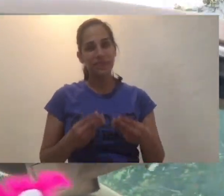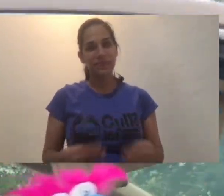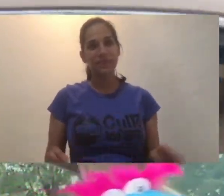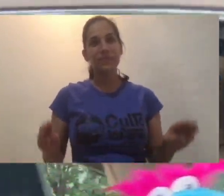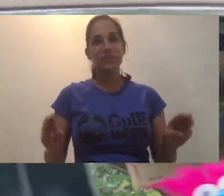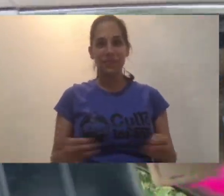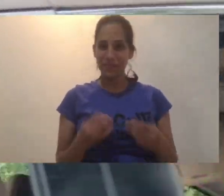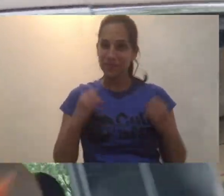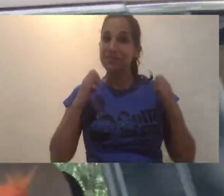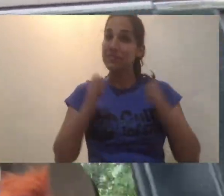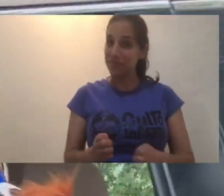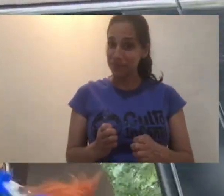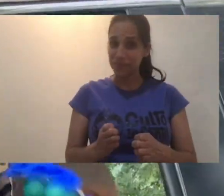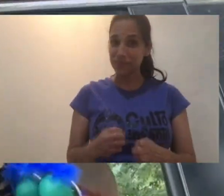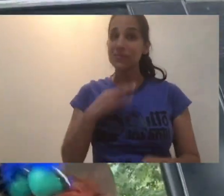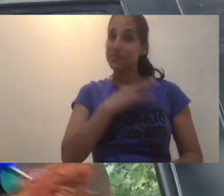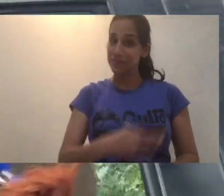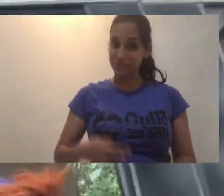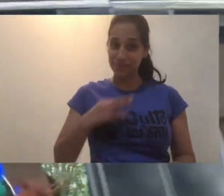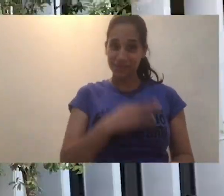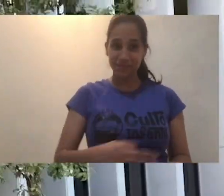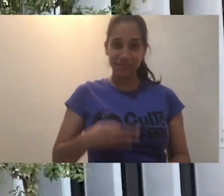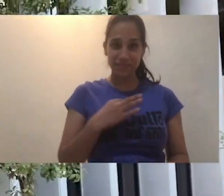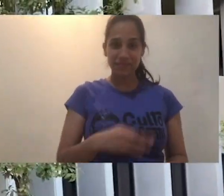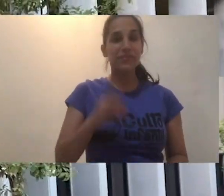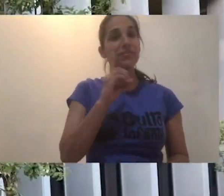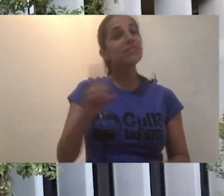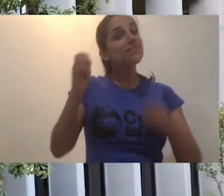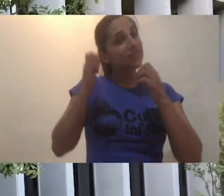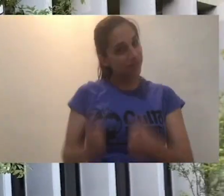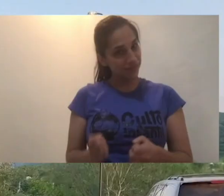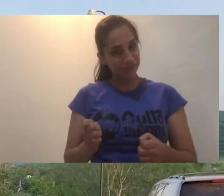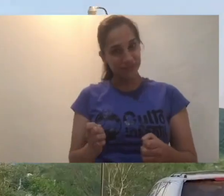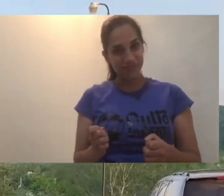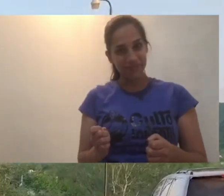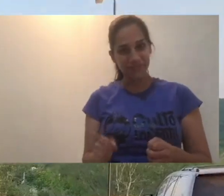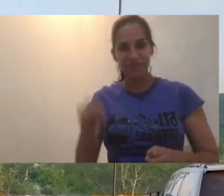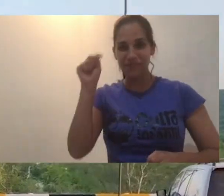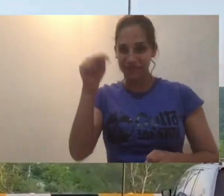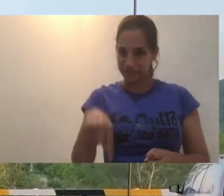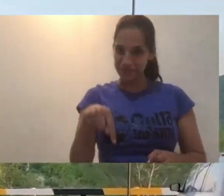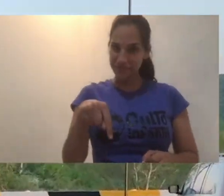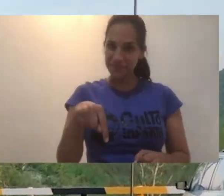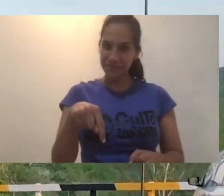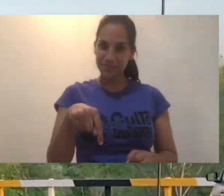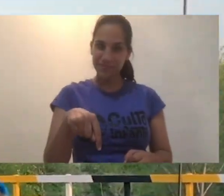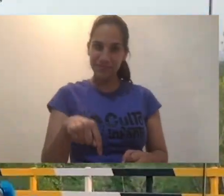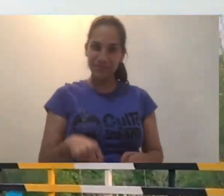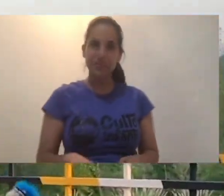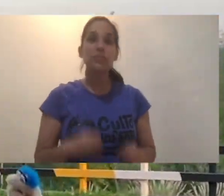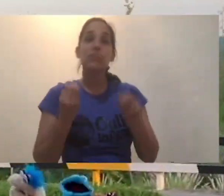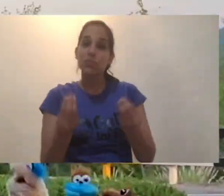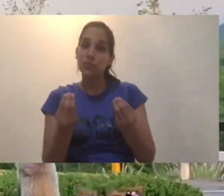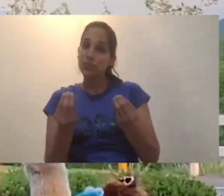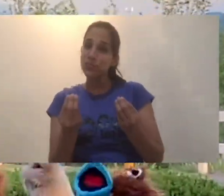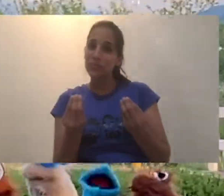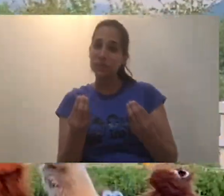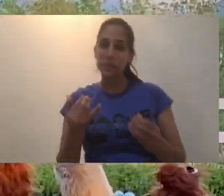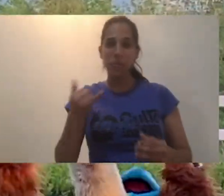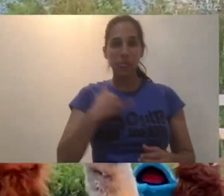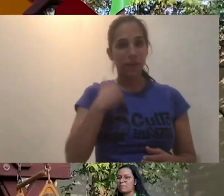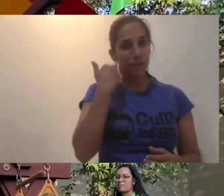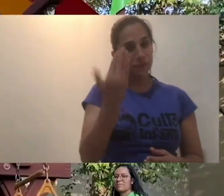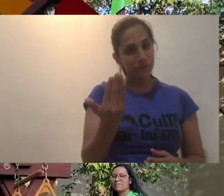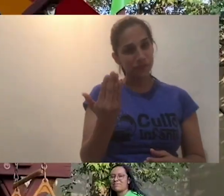Si estamos felices de estar aquí, mucho